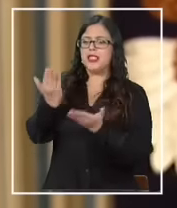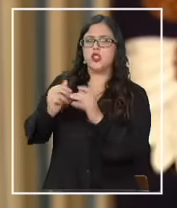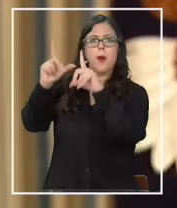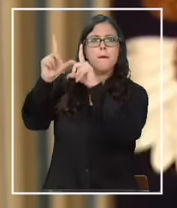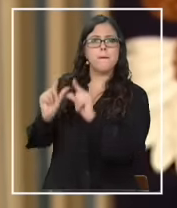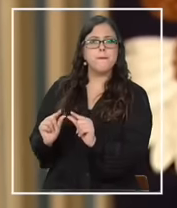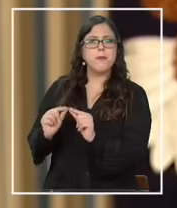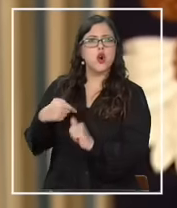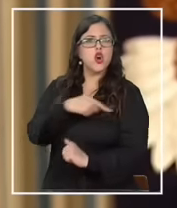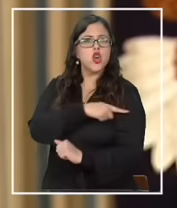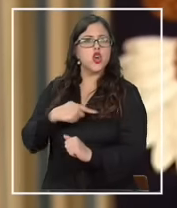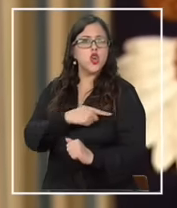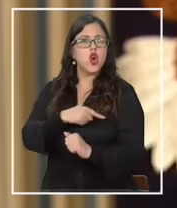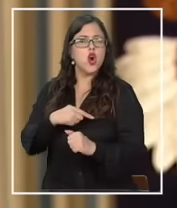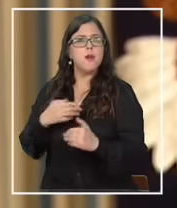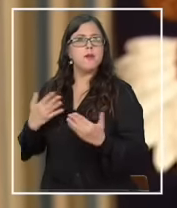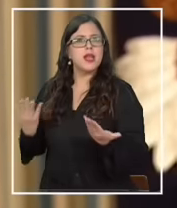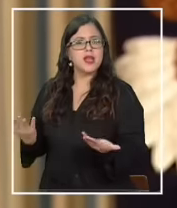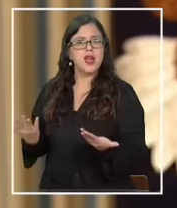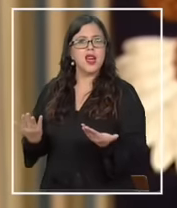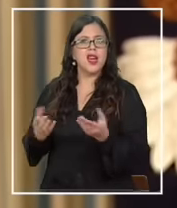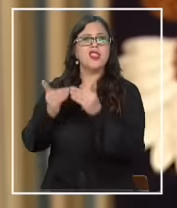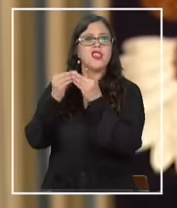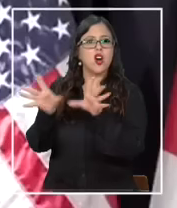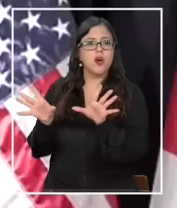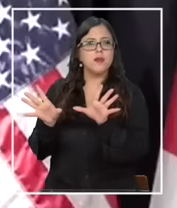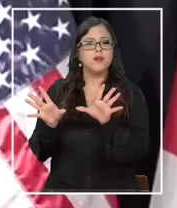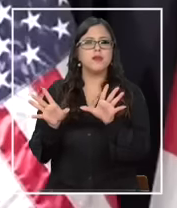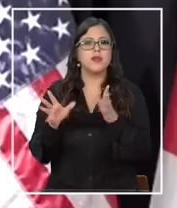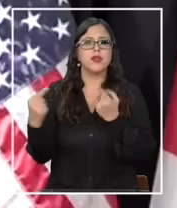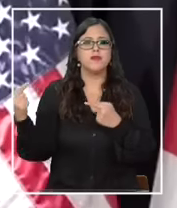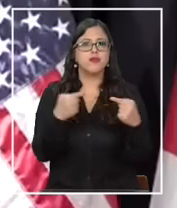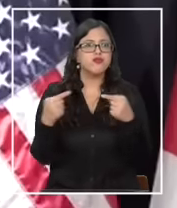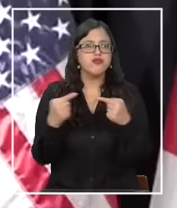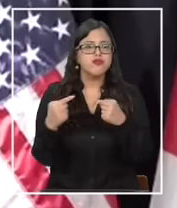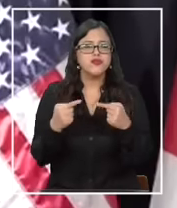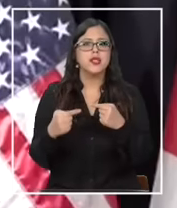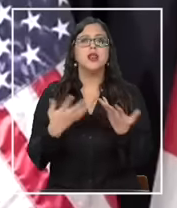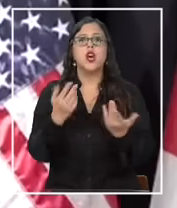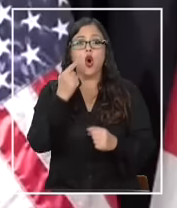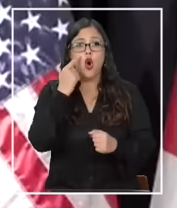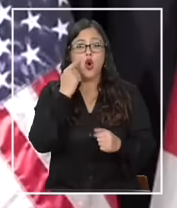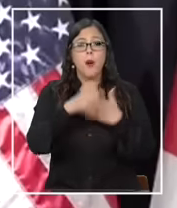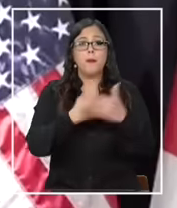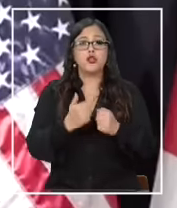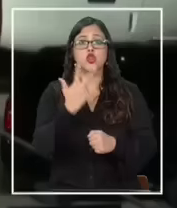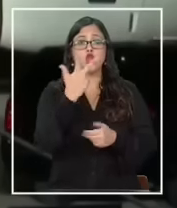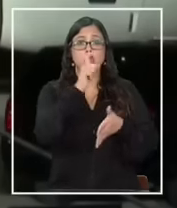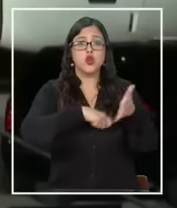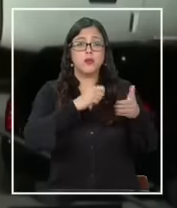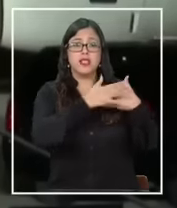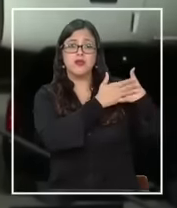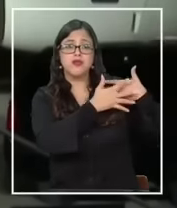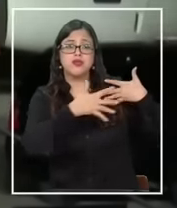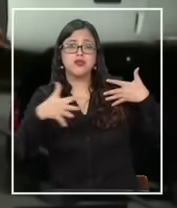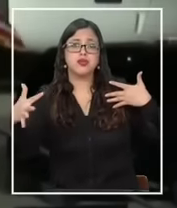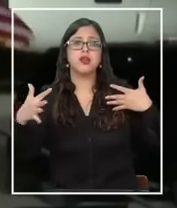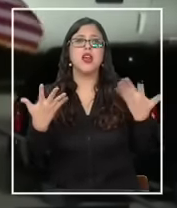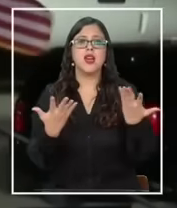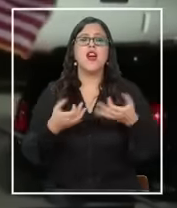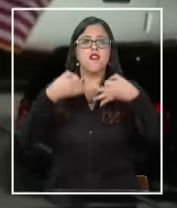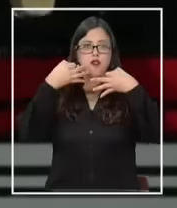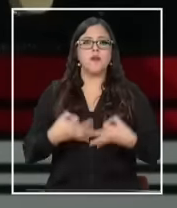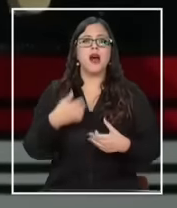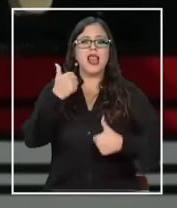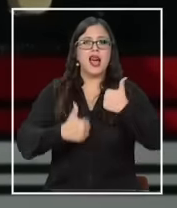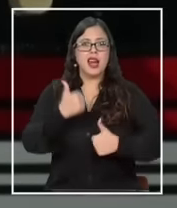partido demócrata para competirle al actual mandatario de las primarias el proceso que en ocho meses más marcará el inicio formal de la carrera entre quienes